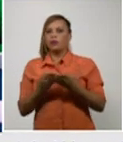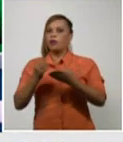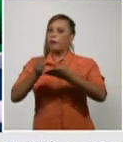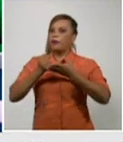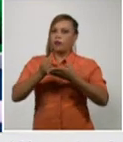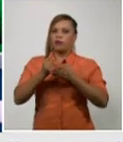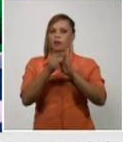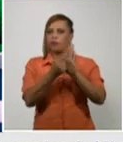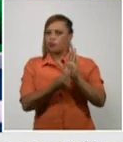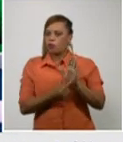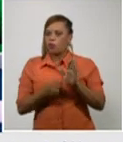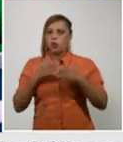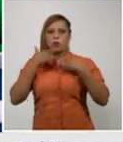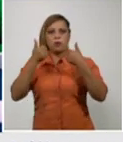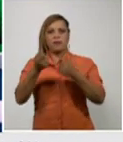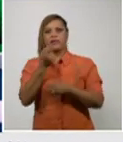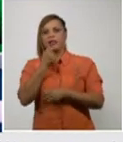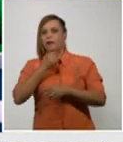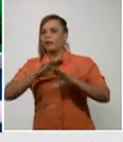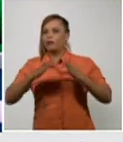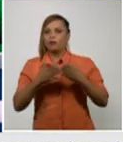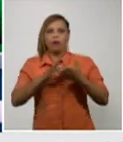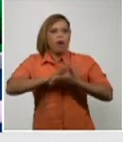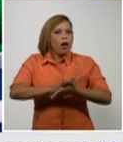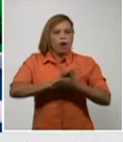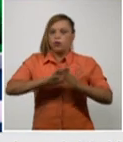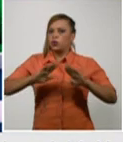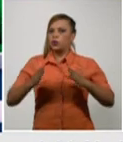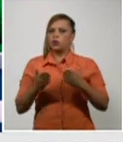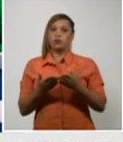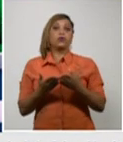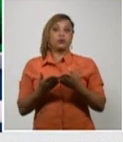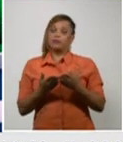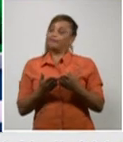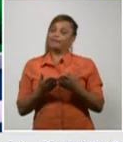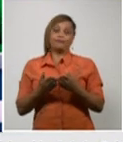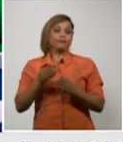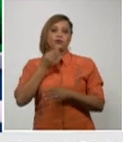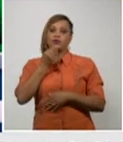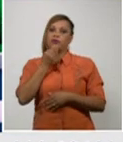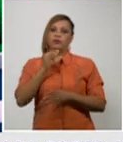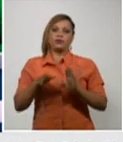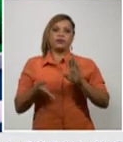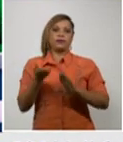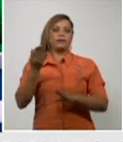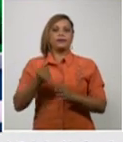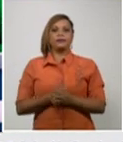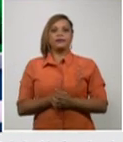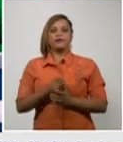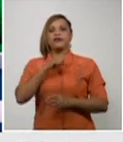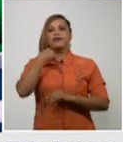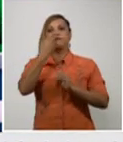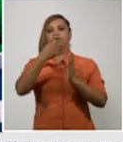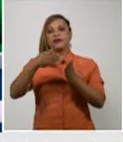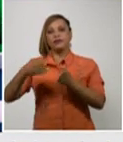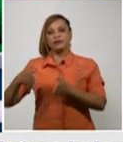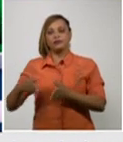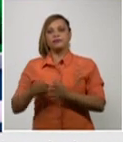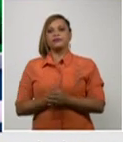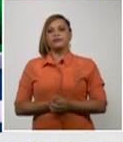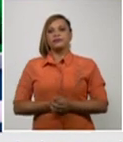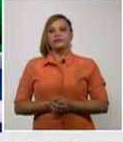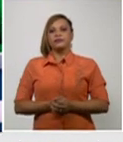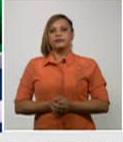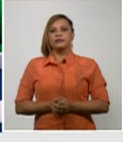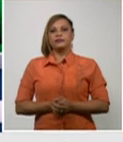que en nuestro país han resultado efectivos a estos cuadros clínicos y lamentablemente hace una parada